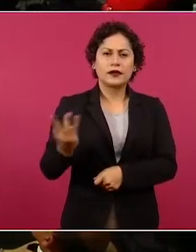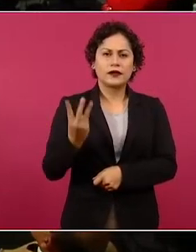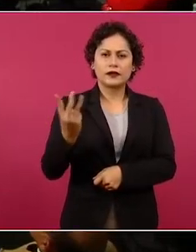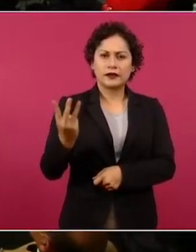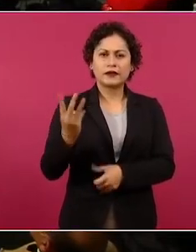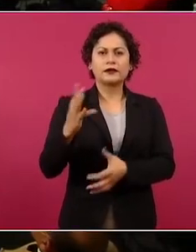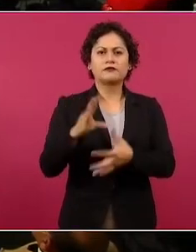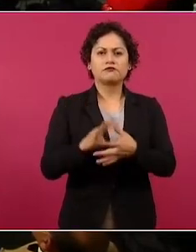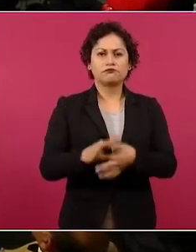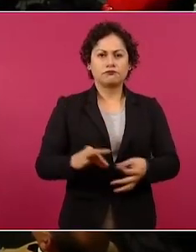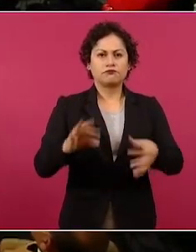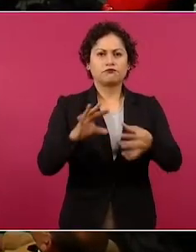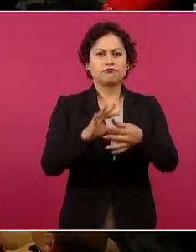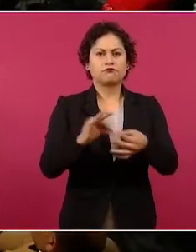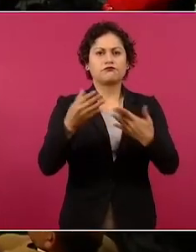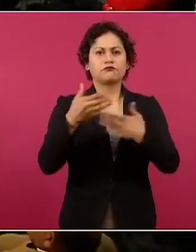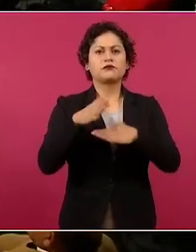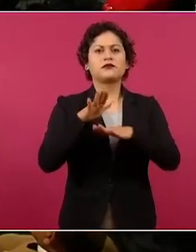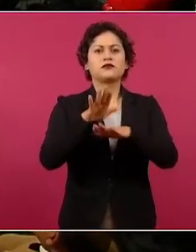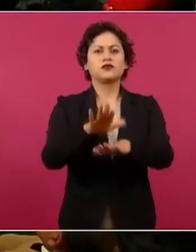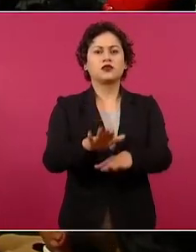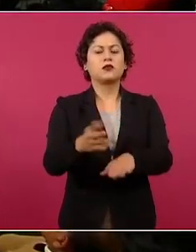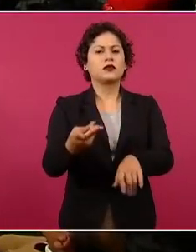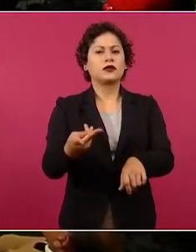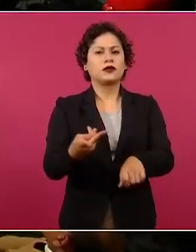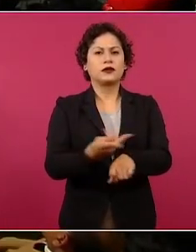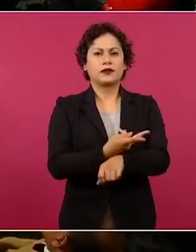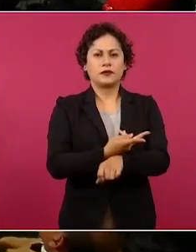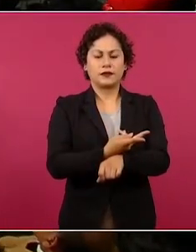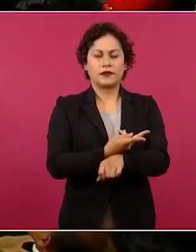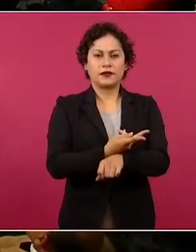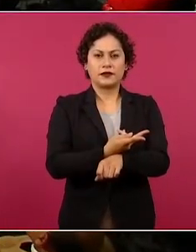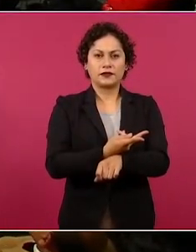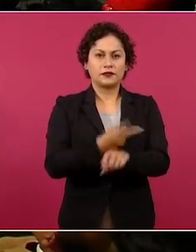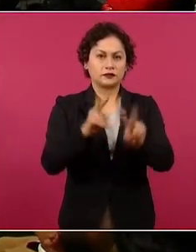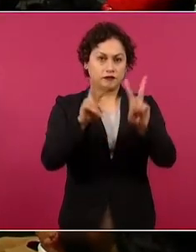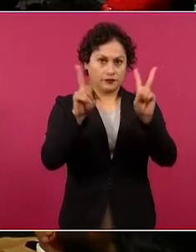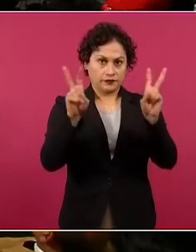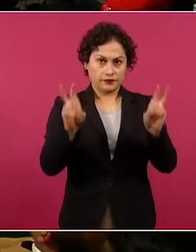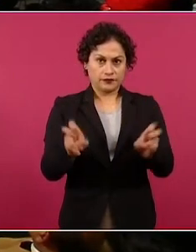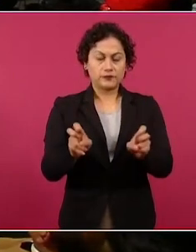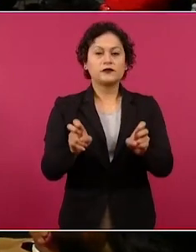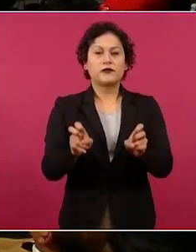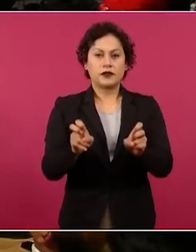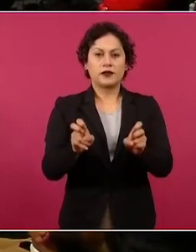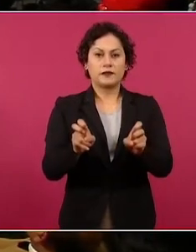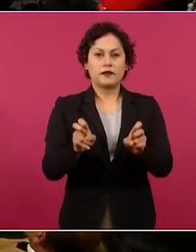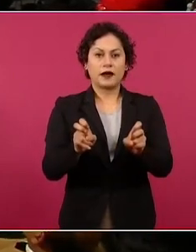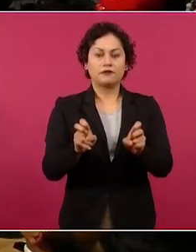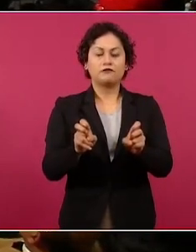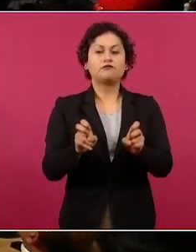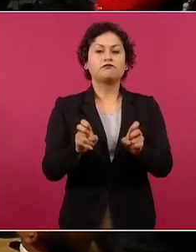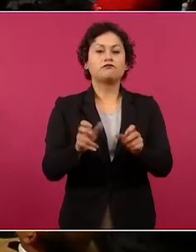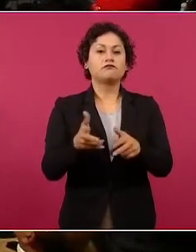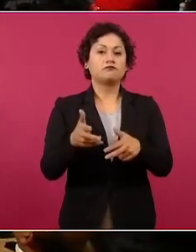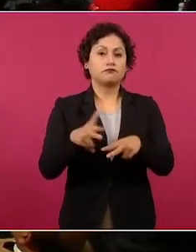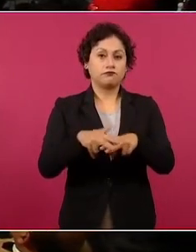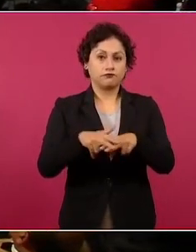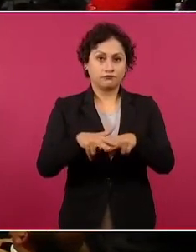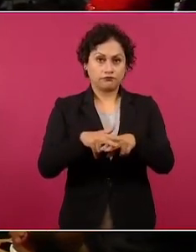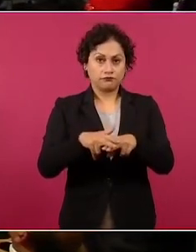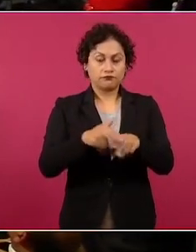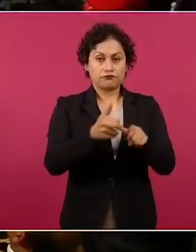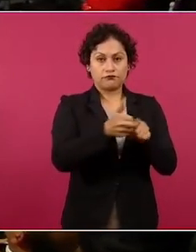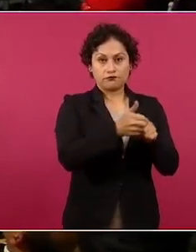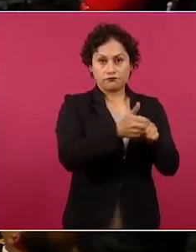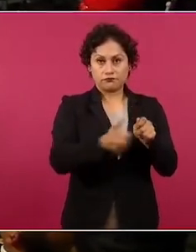Lo relacionado con el avance en el tren Toluca,